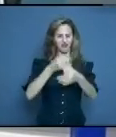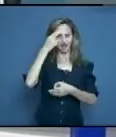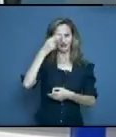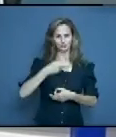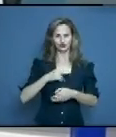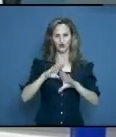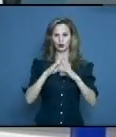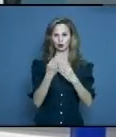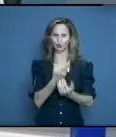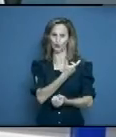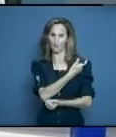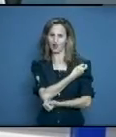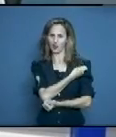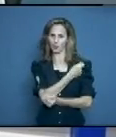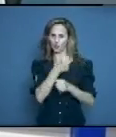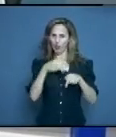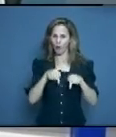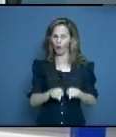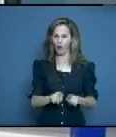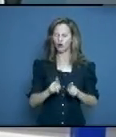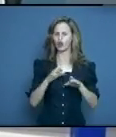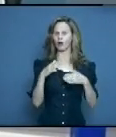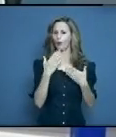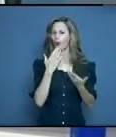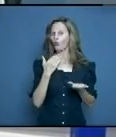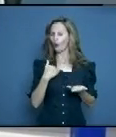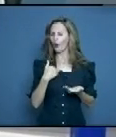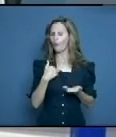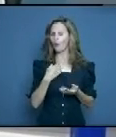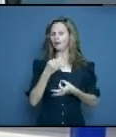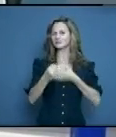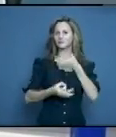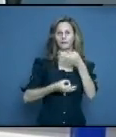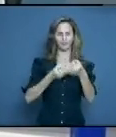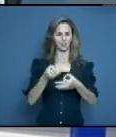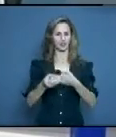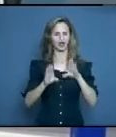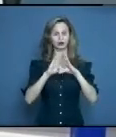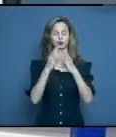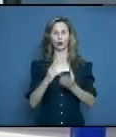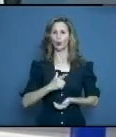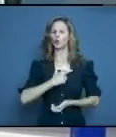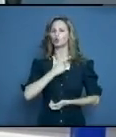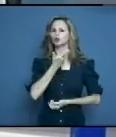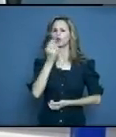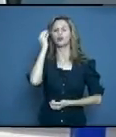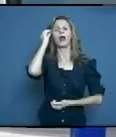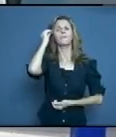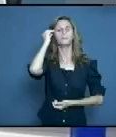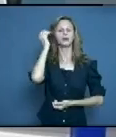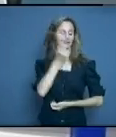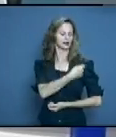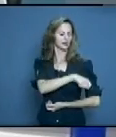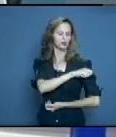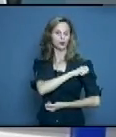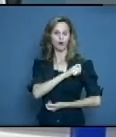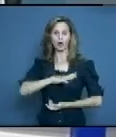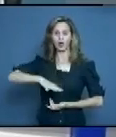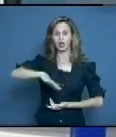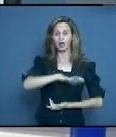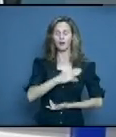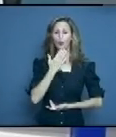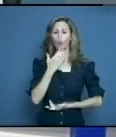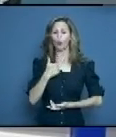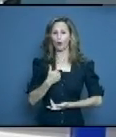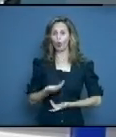situación de la COVID-19. Entre más nosotros adquiramos esa cultura de cómo enfrentar, de los mecanismos que